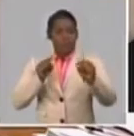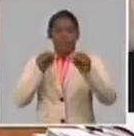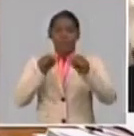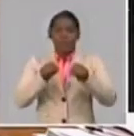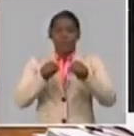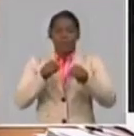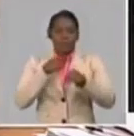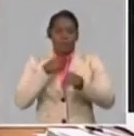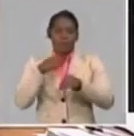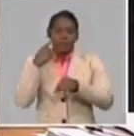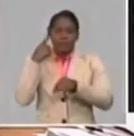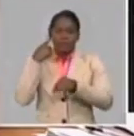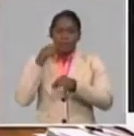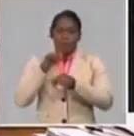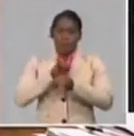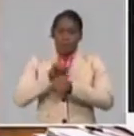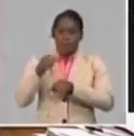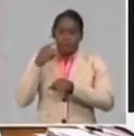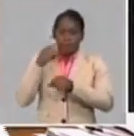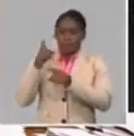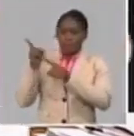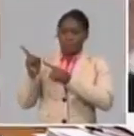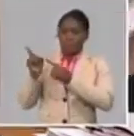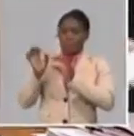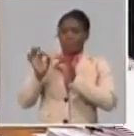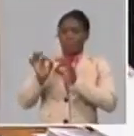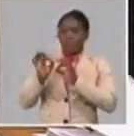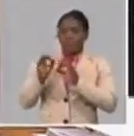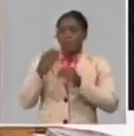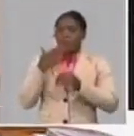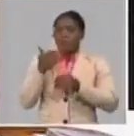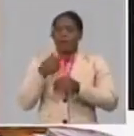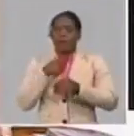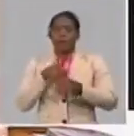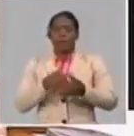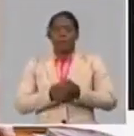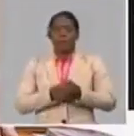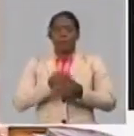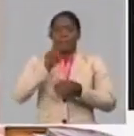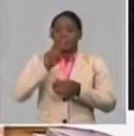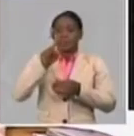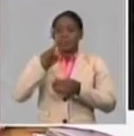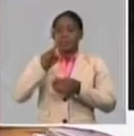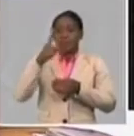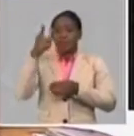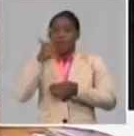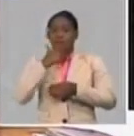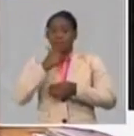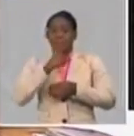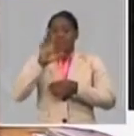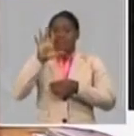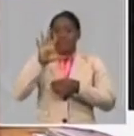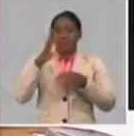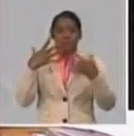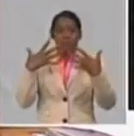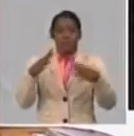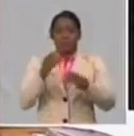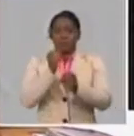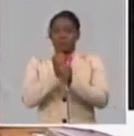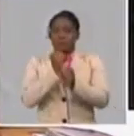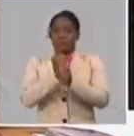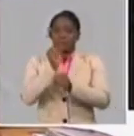ejemplo, como se acaba de ilustrar, bastaría mencionar que hasta el 21 de abril, 566 mil trabajadores